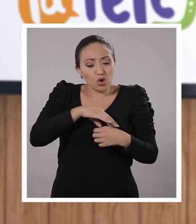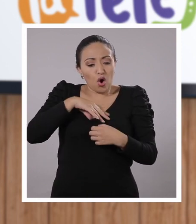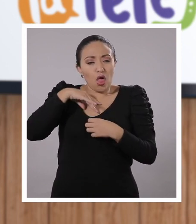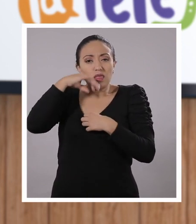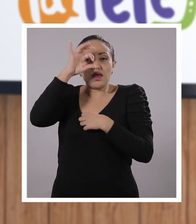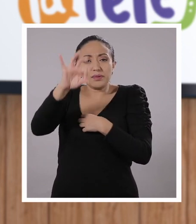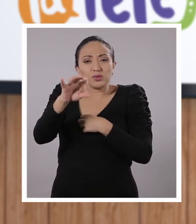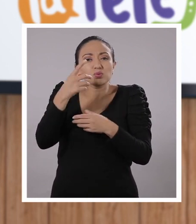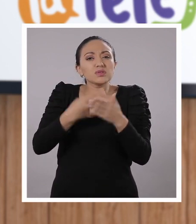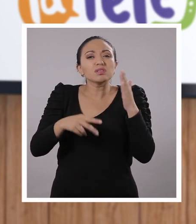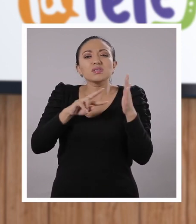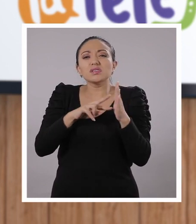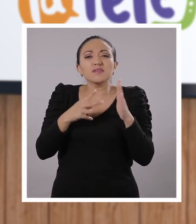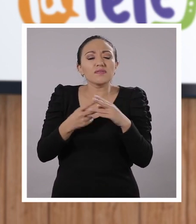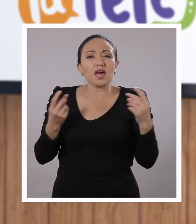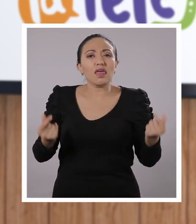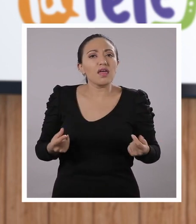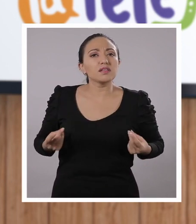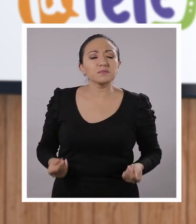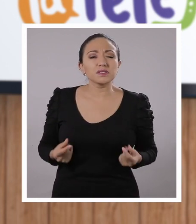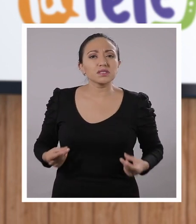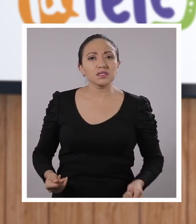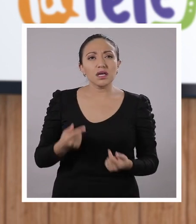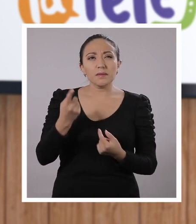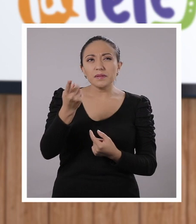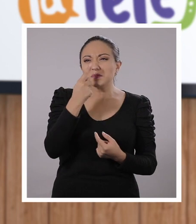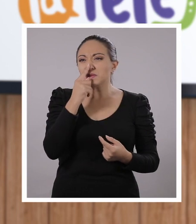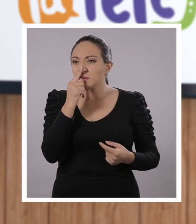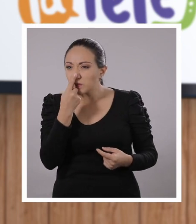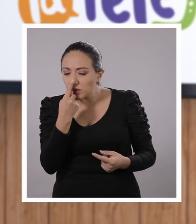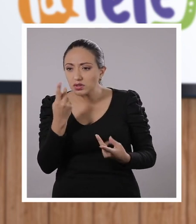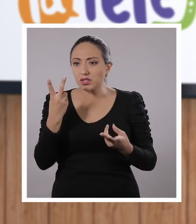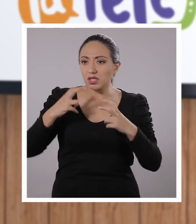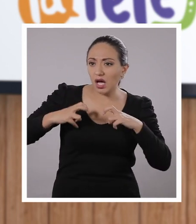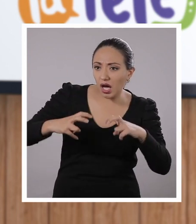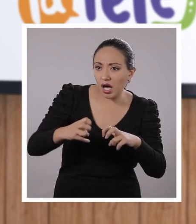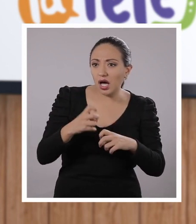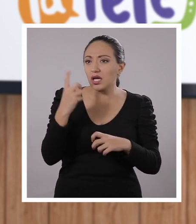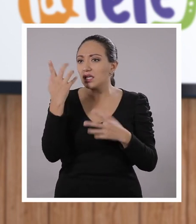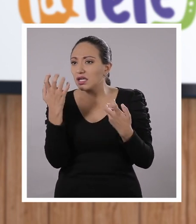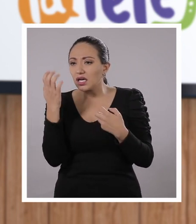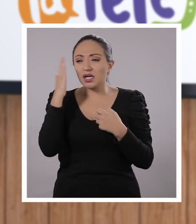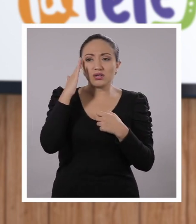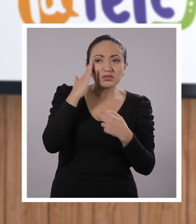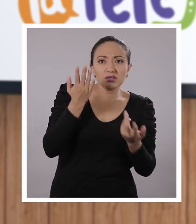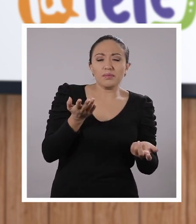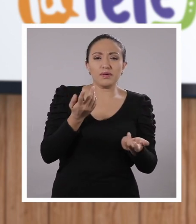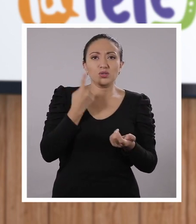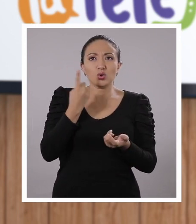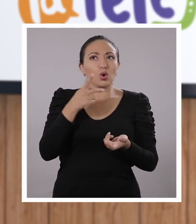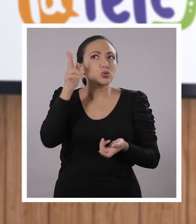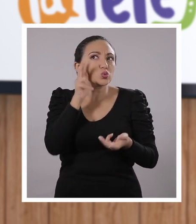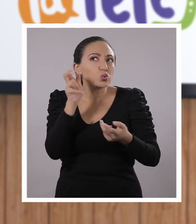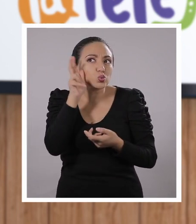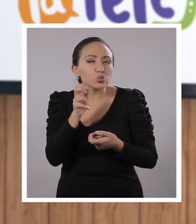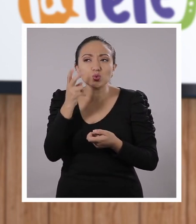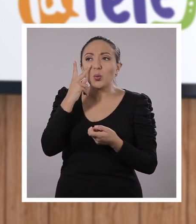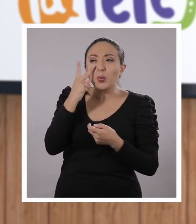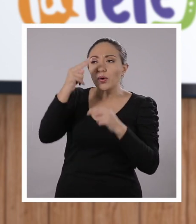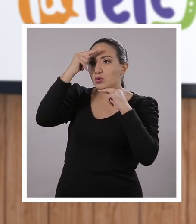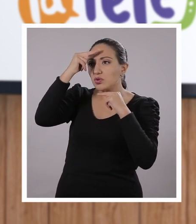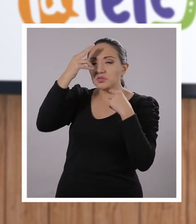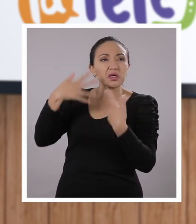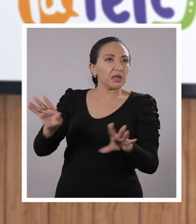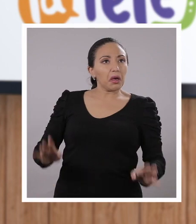coronavirus. Quiero despertar en ustedes esa chispa. No me voy a quedar con lo que escucho en las noticias.